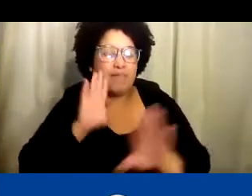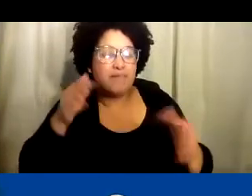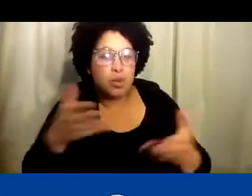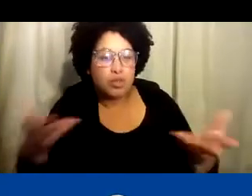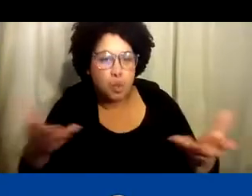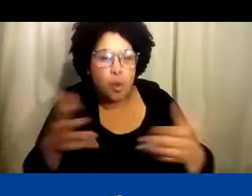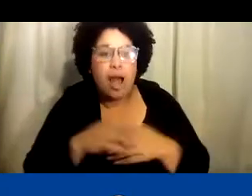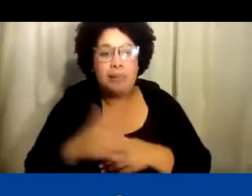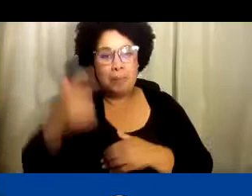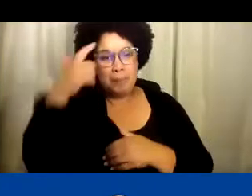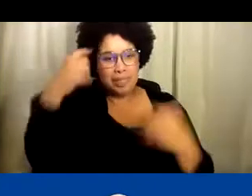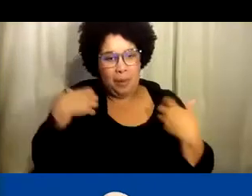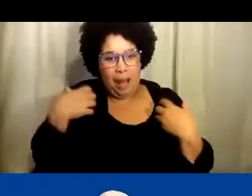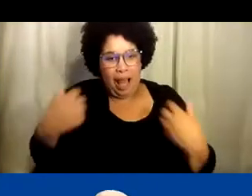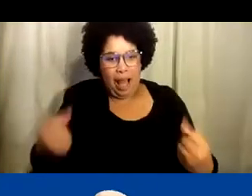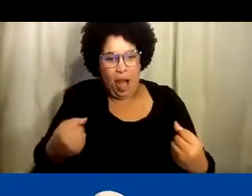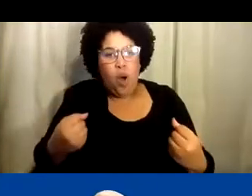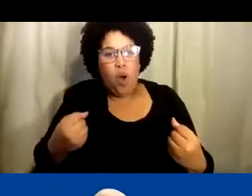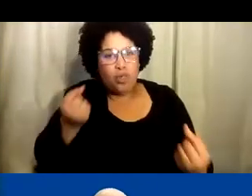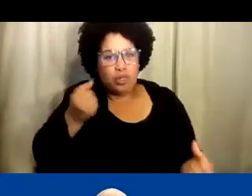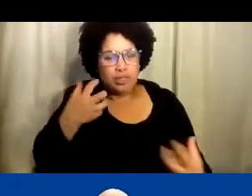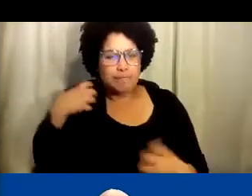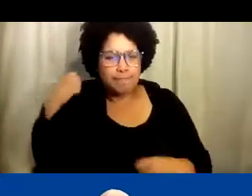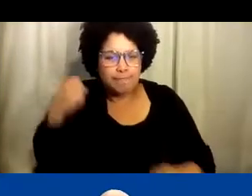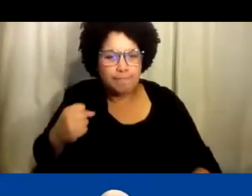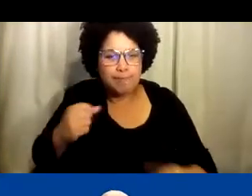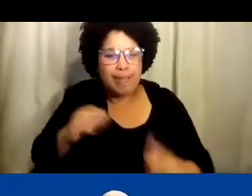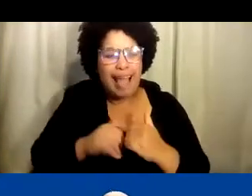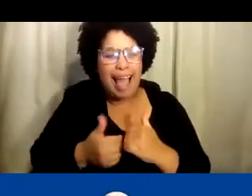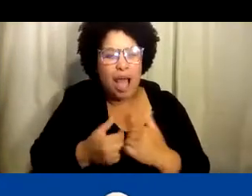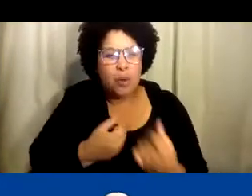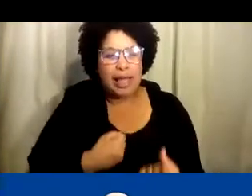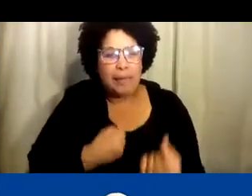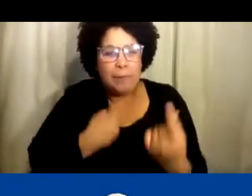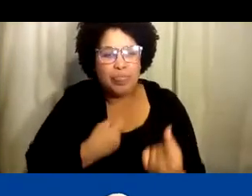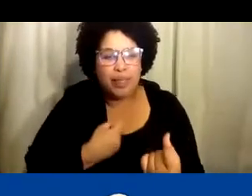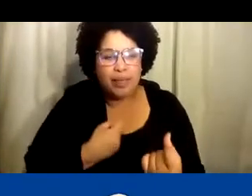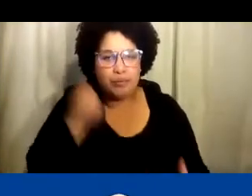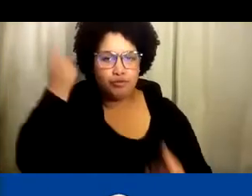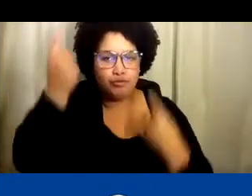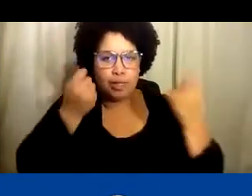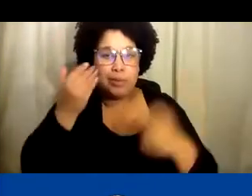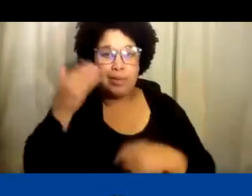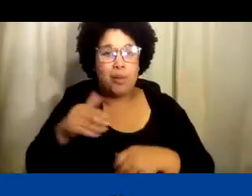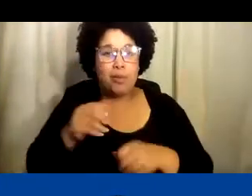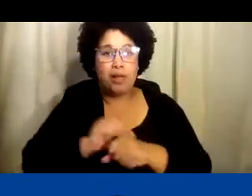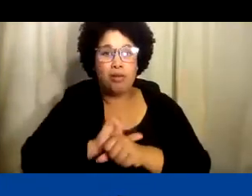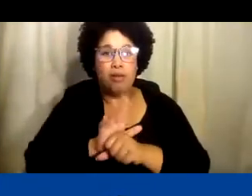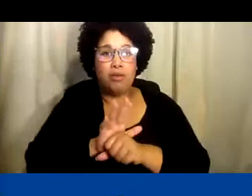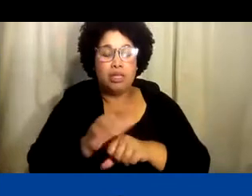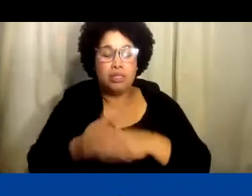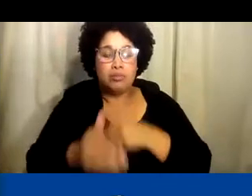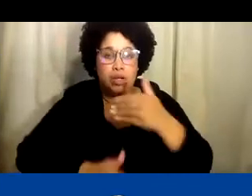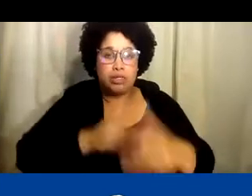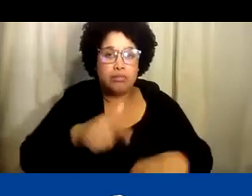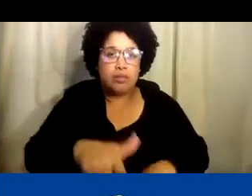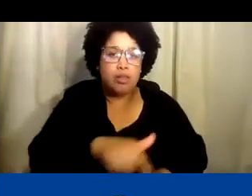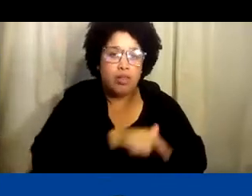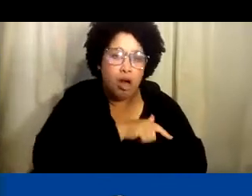3 de la tarde, lo cual va a enfocarse en fortalecer la salud mental por medio de empatía y